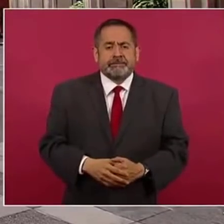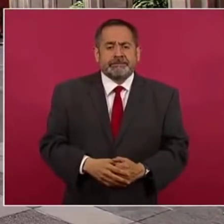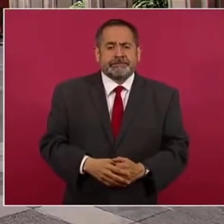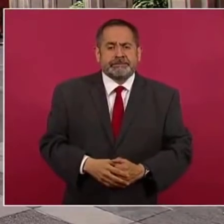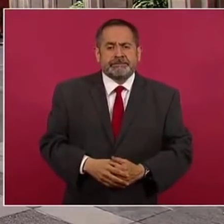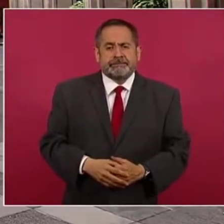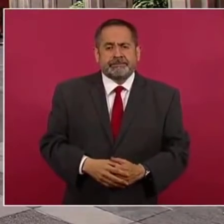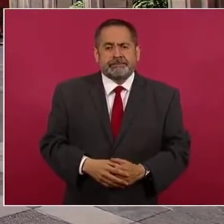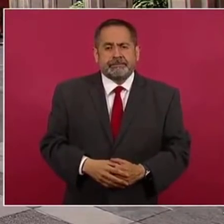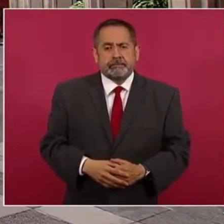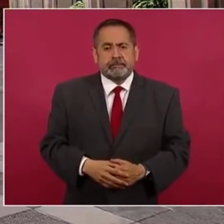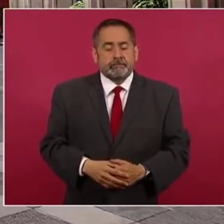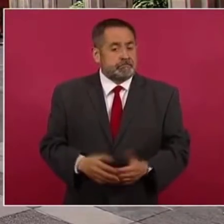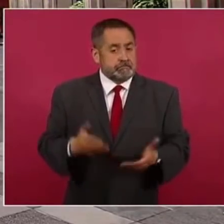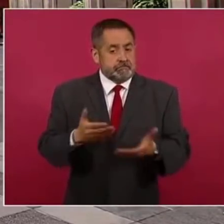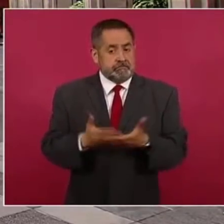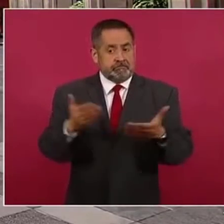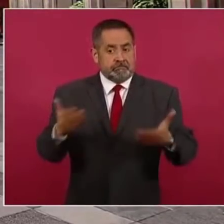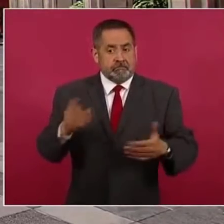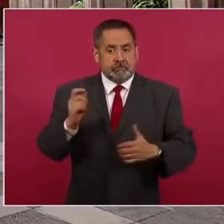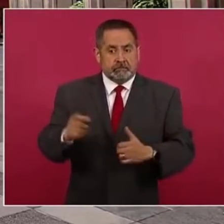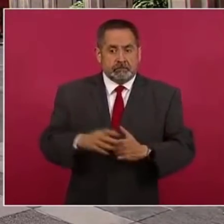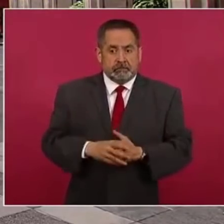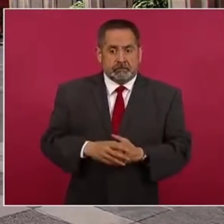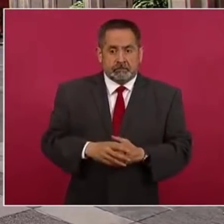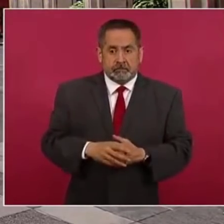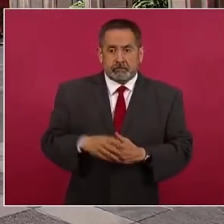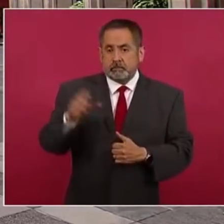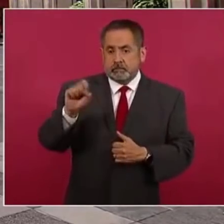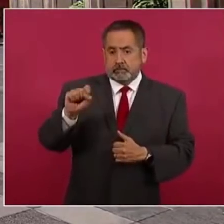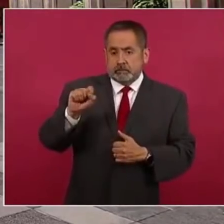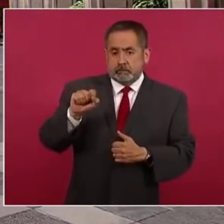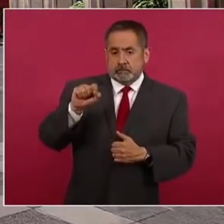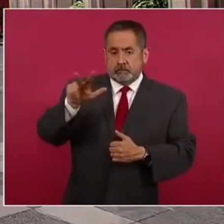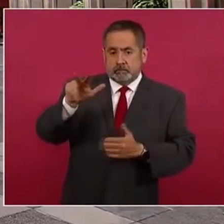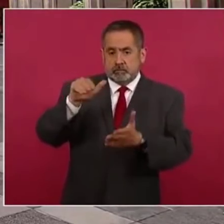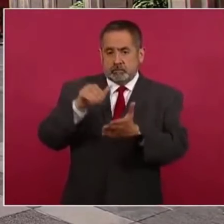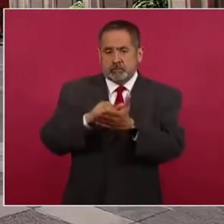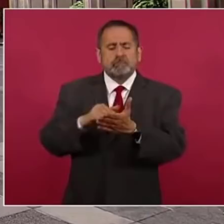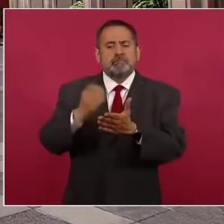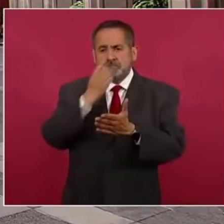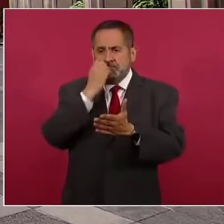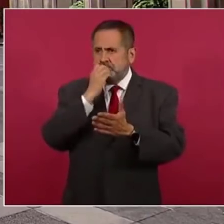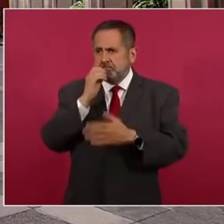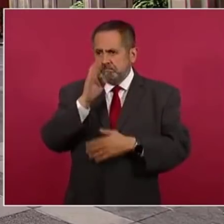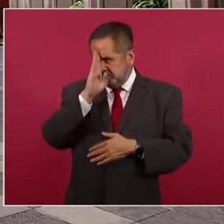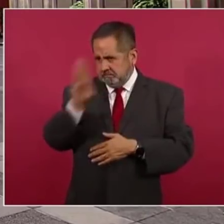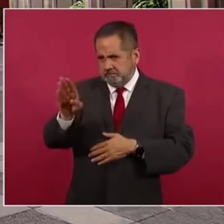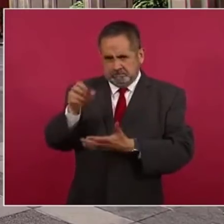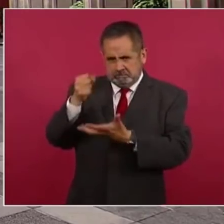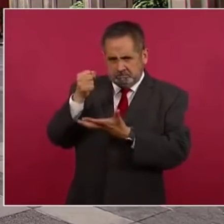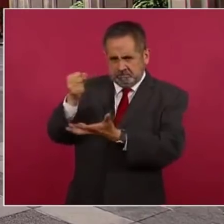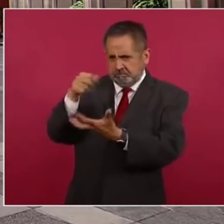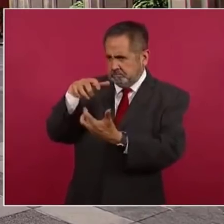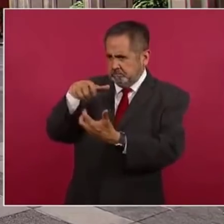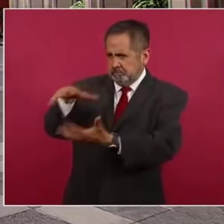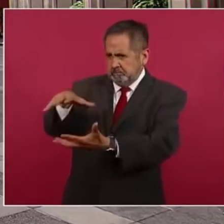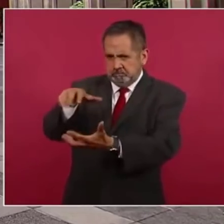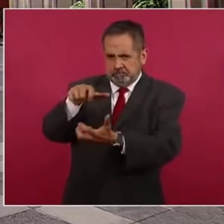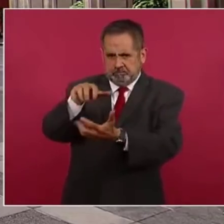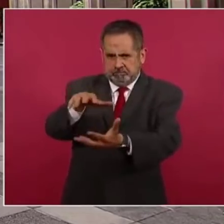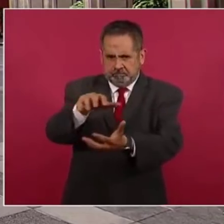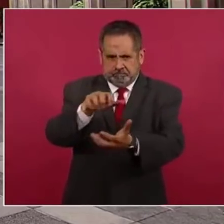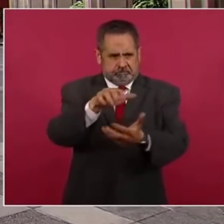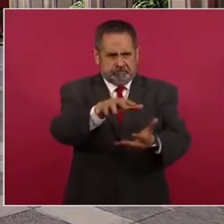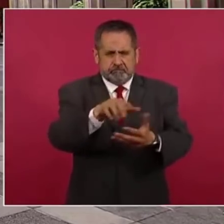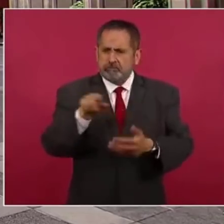En la actualidad, 68 mil escuelas han recibido de manera directa un presupuesto para